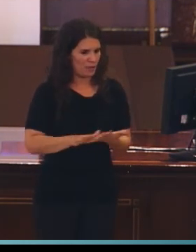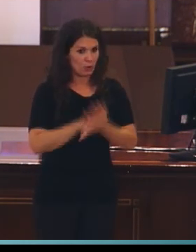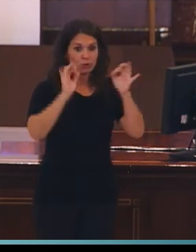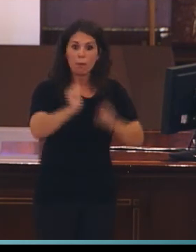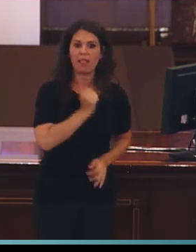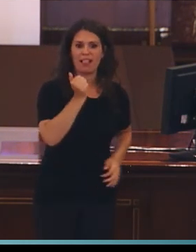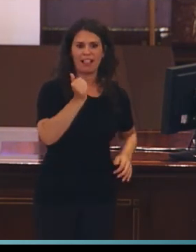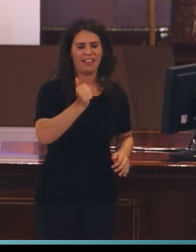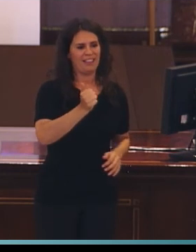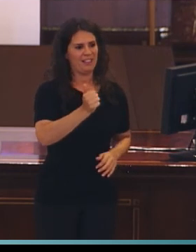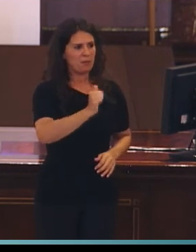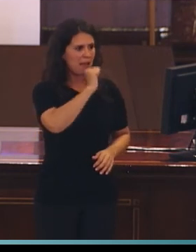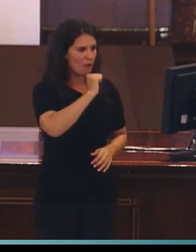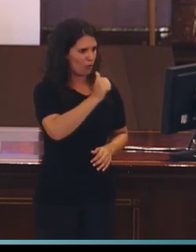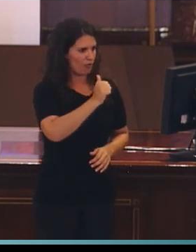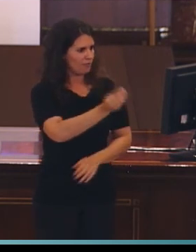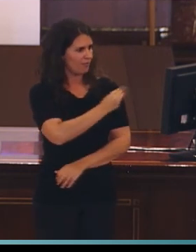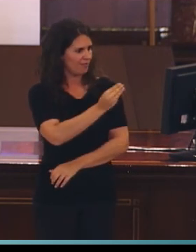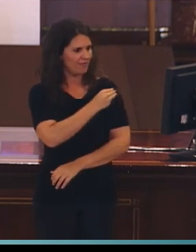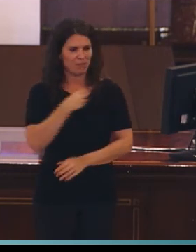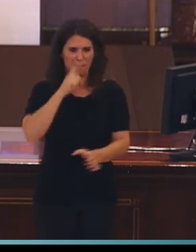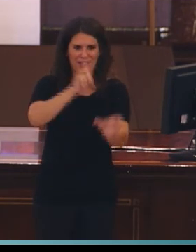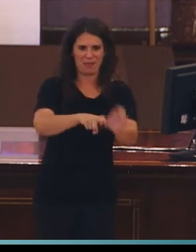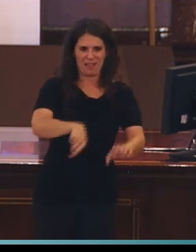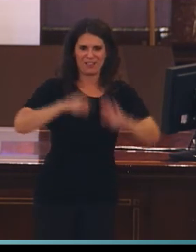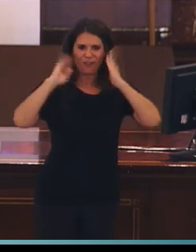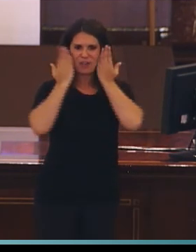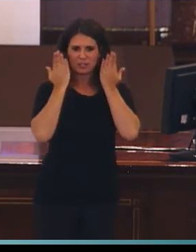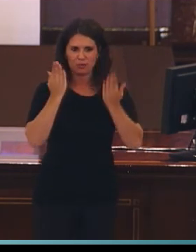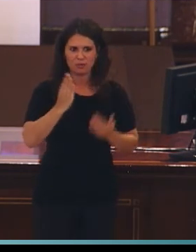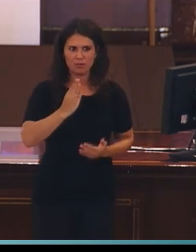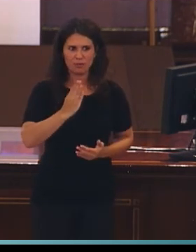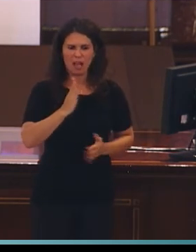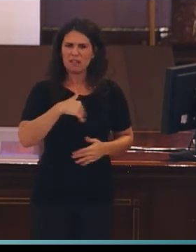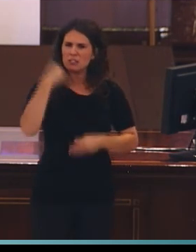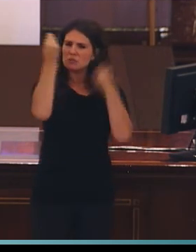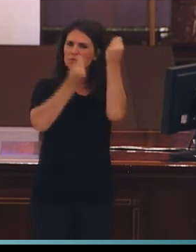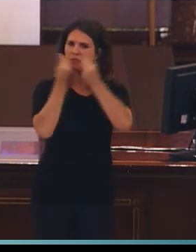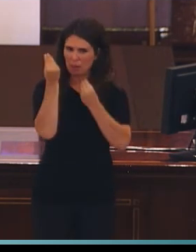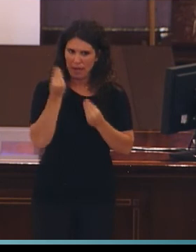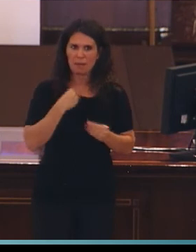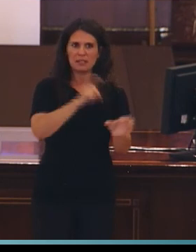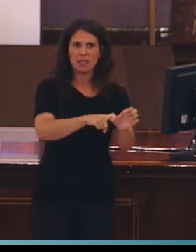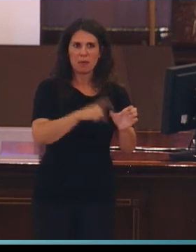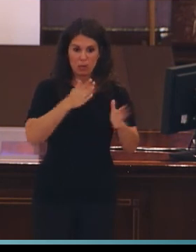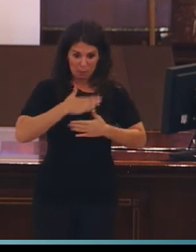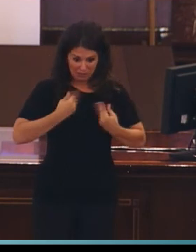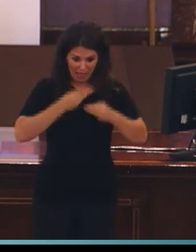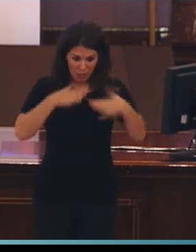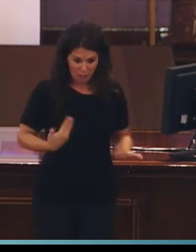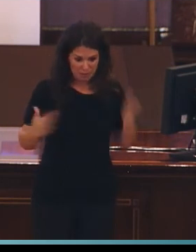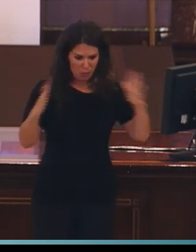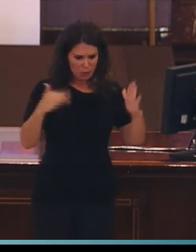participar en el congreso y se me ocurrió que era un buen título porque reflejaba un poco mi estado vital. Es decir,